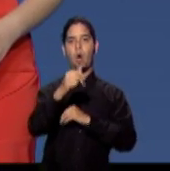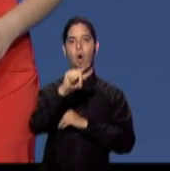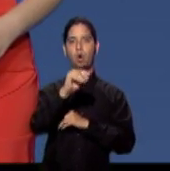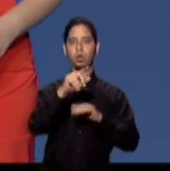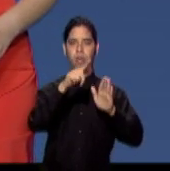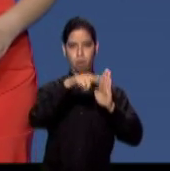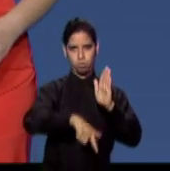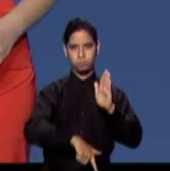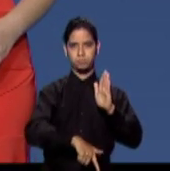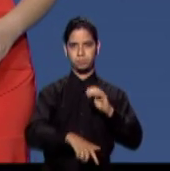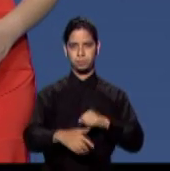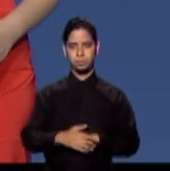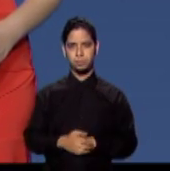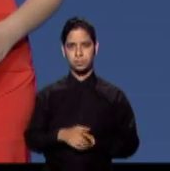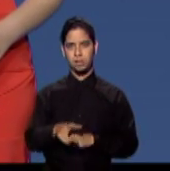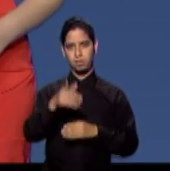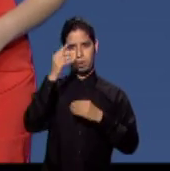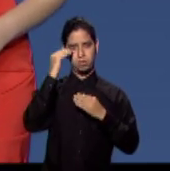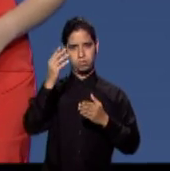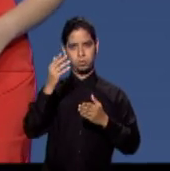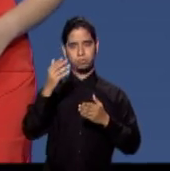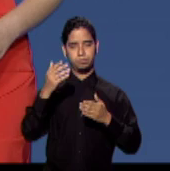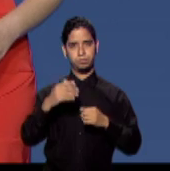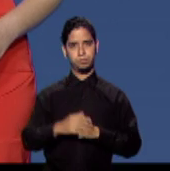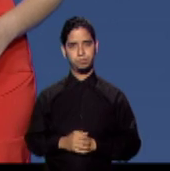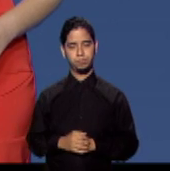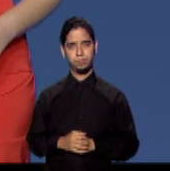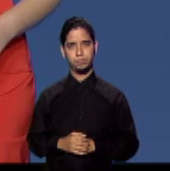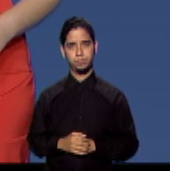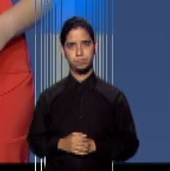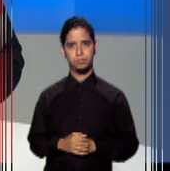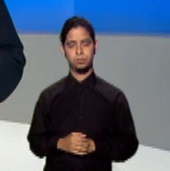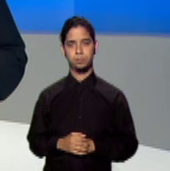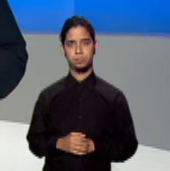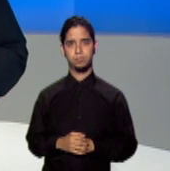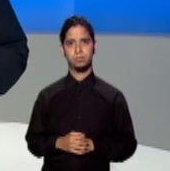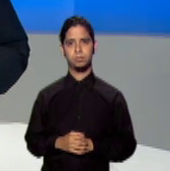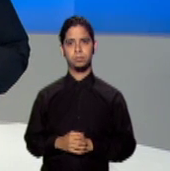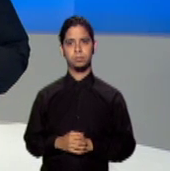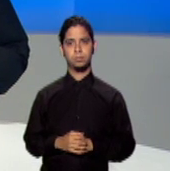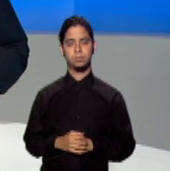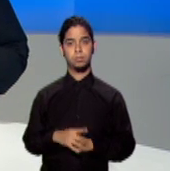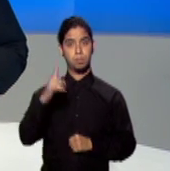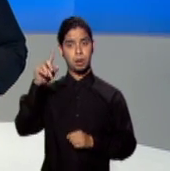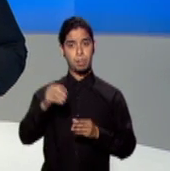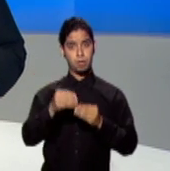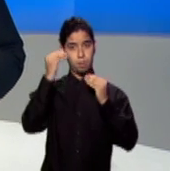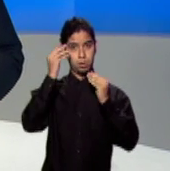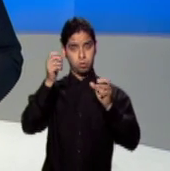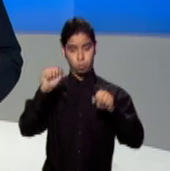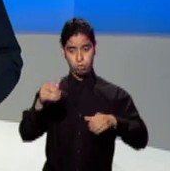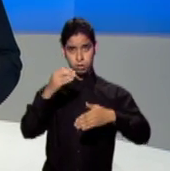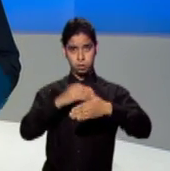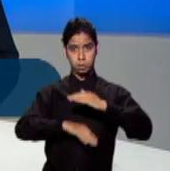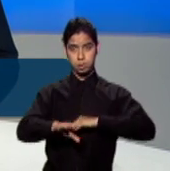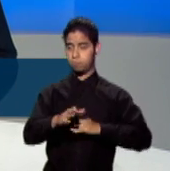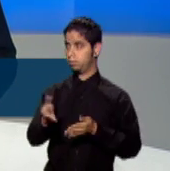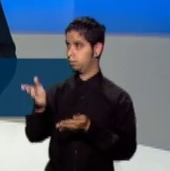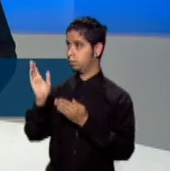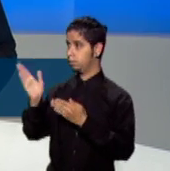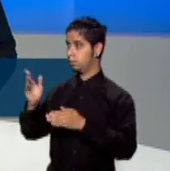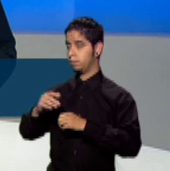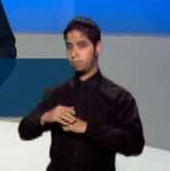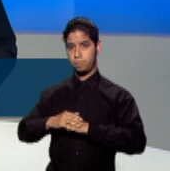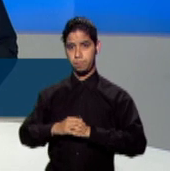niveles. Esa ha sido la información. Soy su meteoróloga, Sujeli López Belén. Amigos, para ver estas y otras noticias, visite nuestra